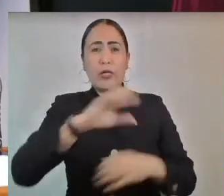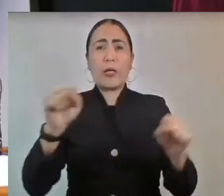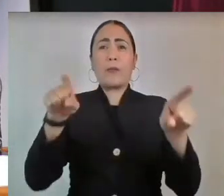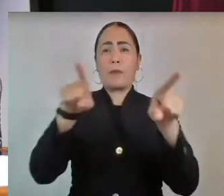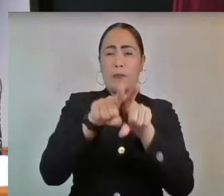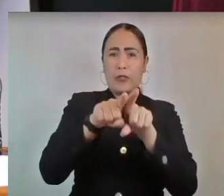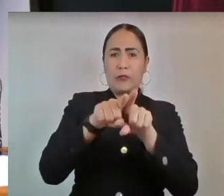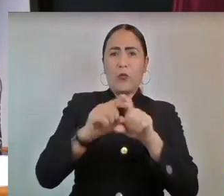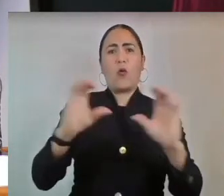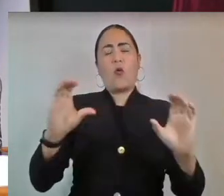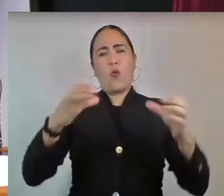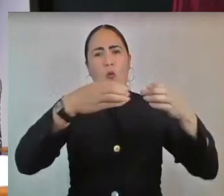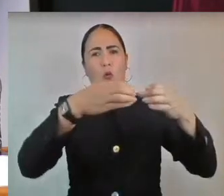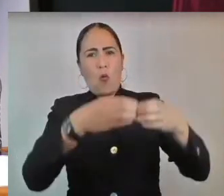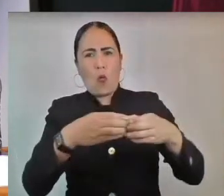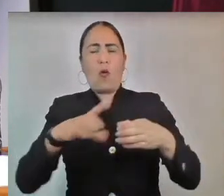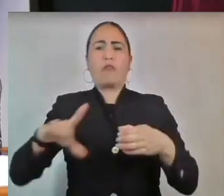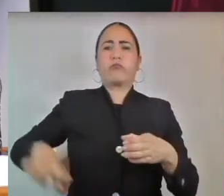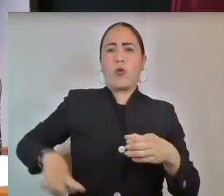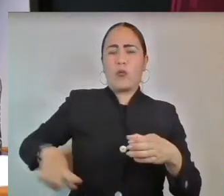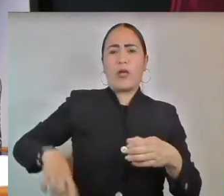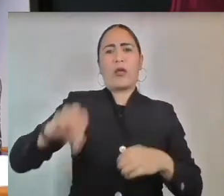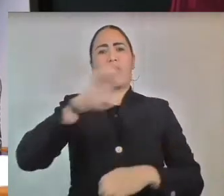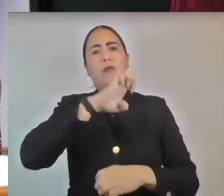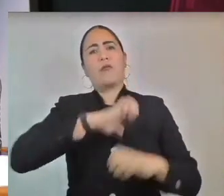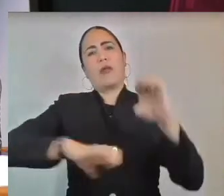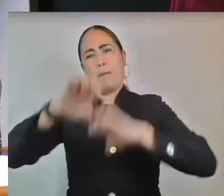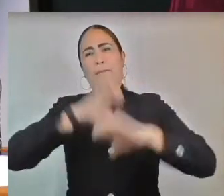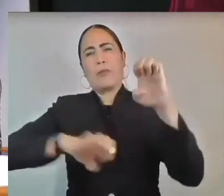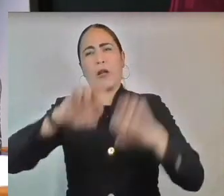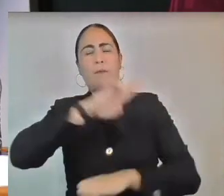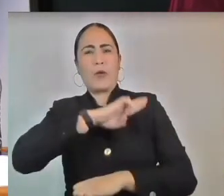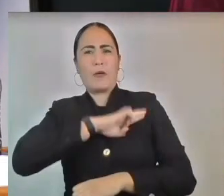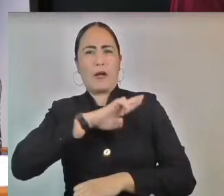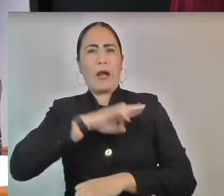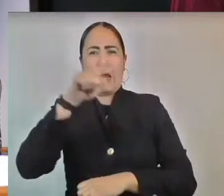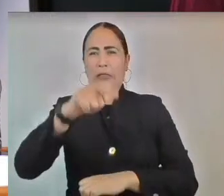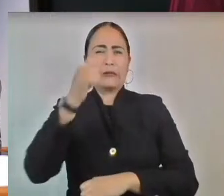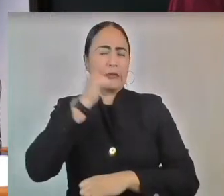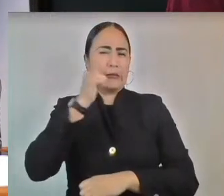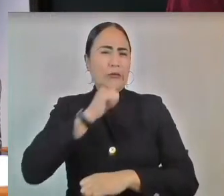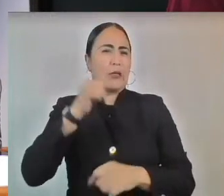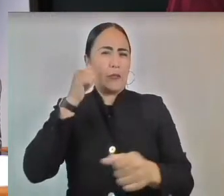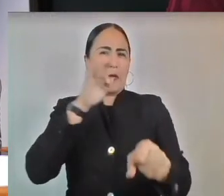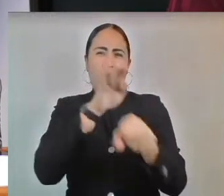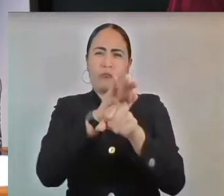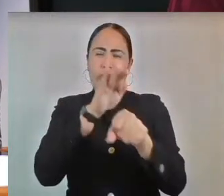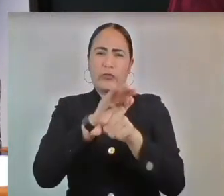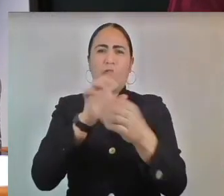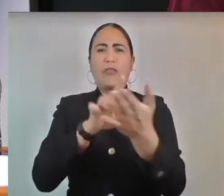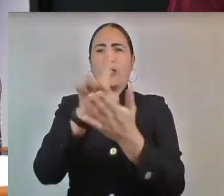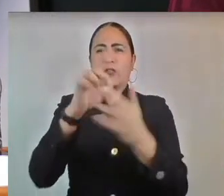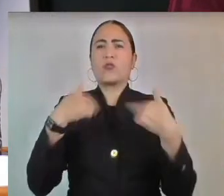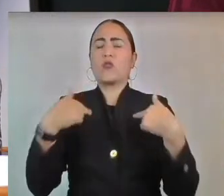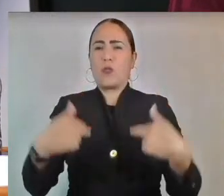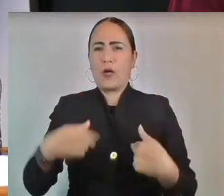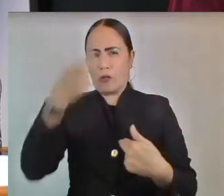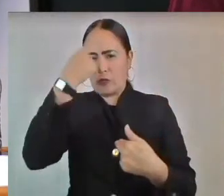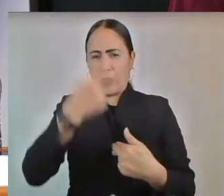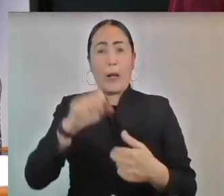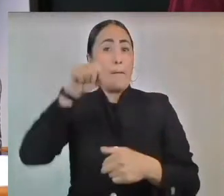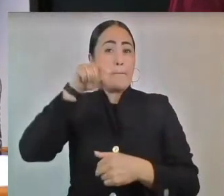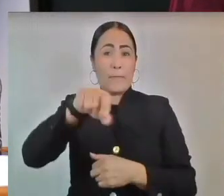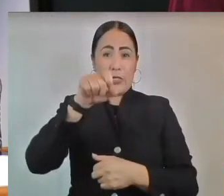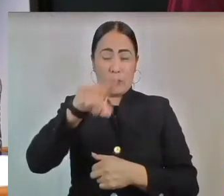privados que tengan por objeto la protección y defensa de los derechos humanos para elegir o reelegir a la